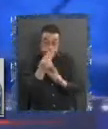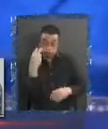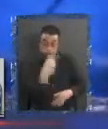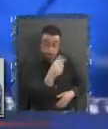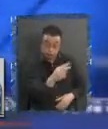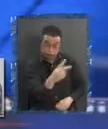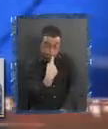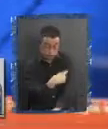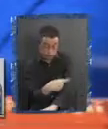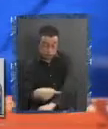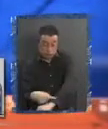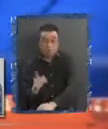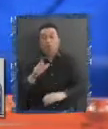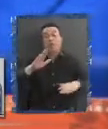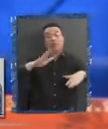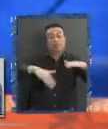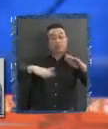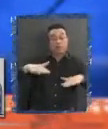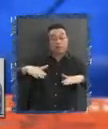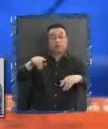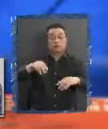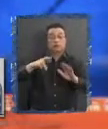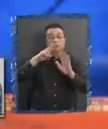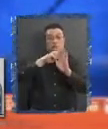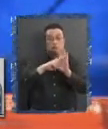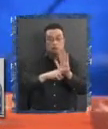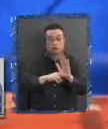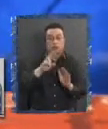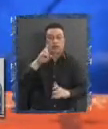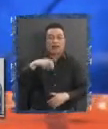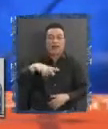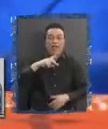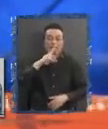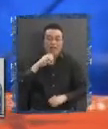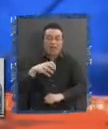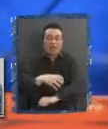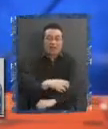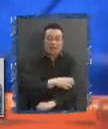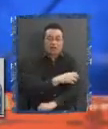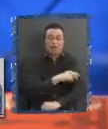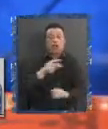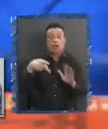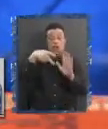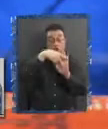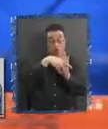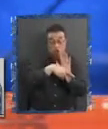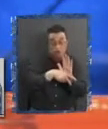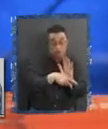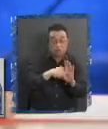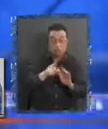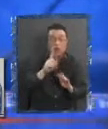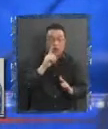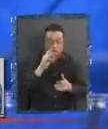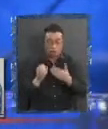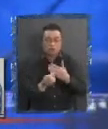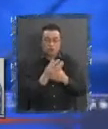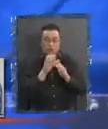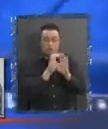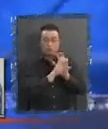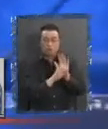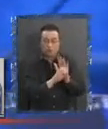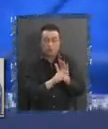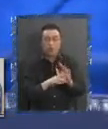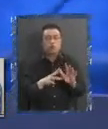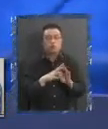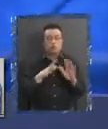cosas Del régimen regulatorio De rentas regionales De hecho Las normas que tiene El borrador de nueva constitución Están muy en